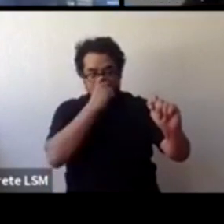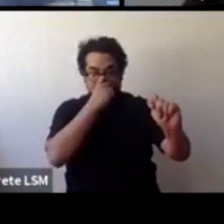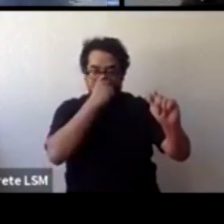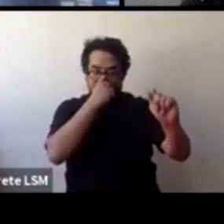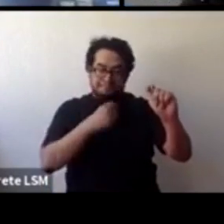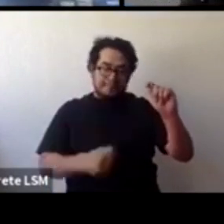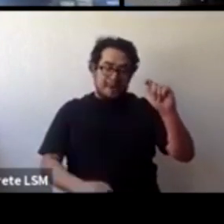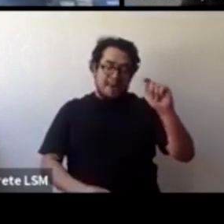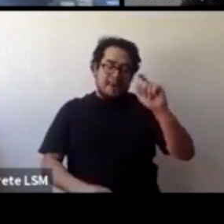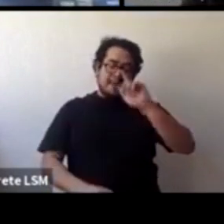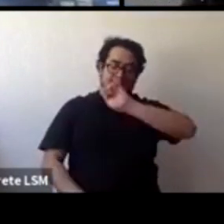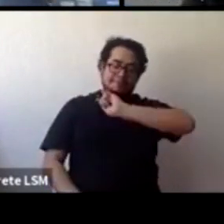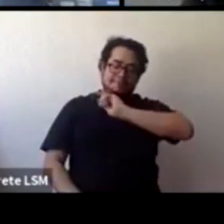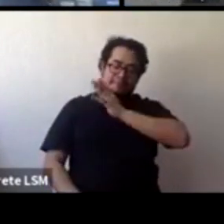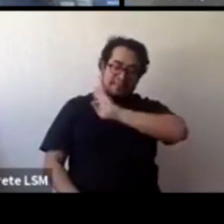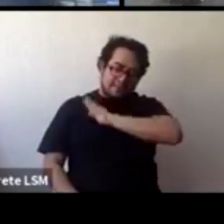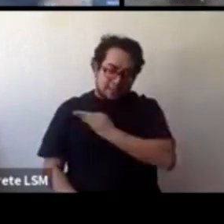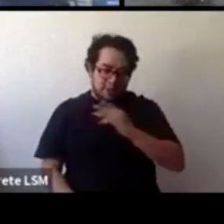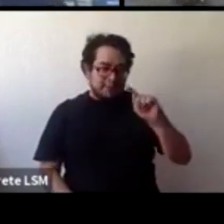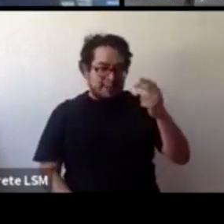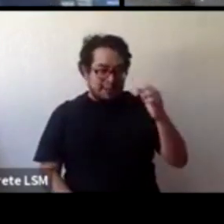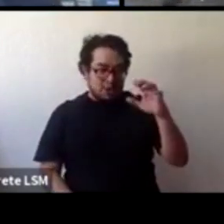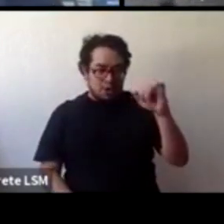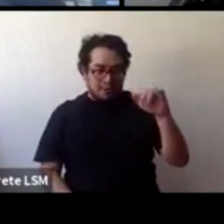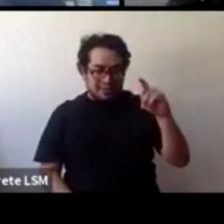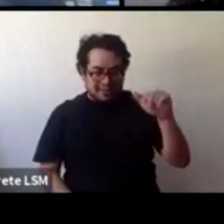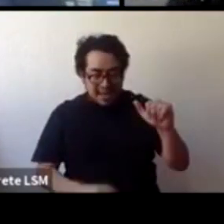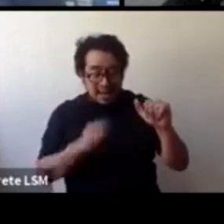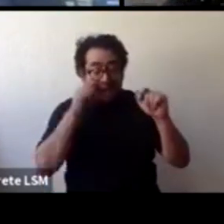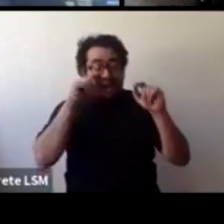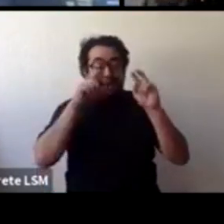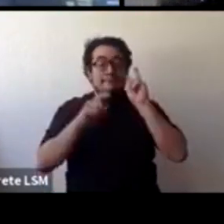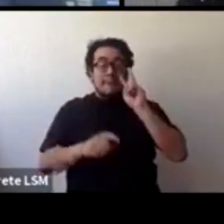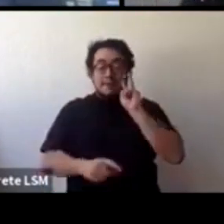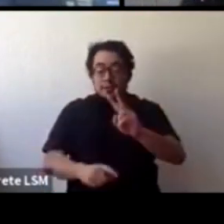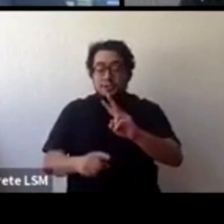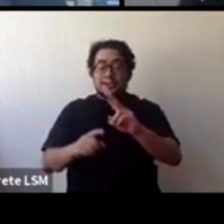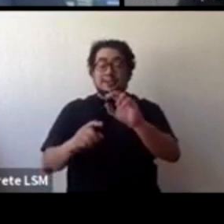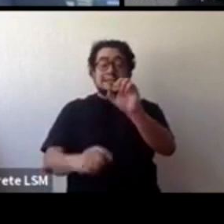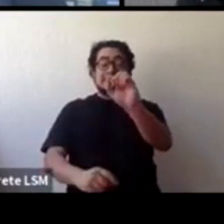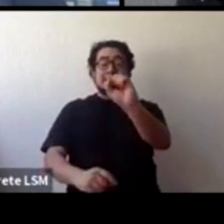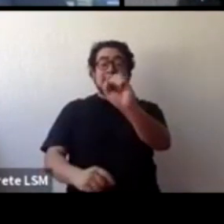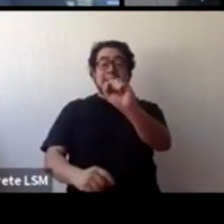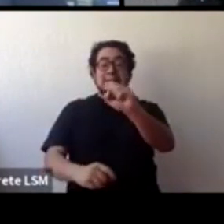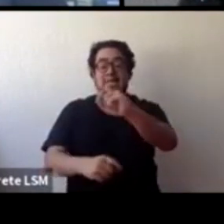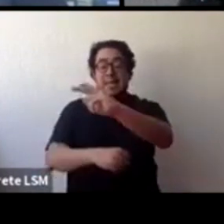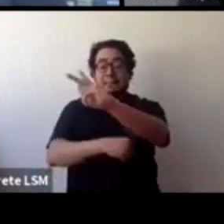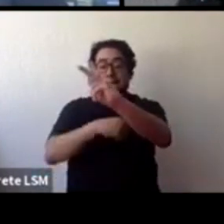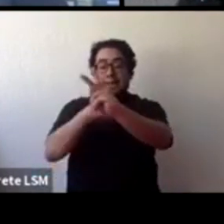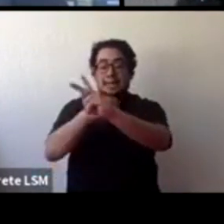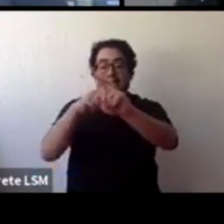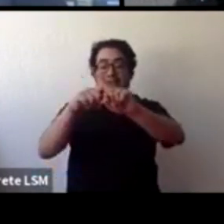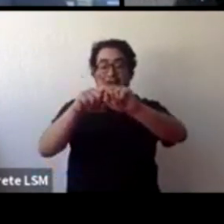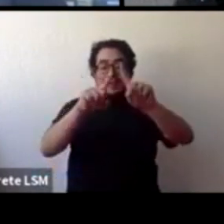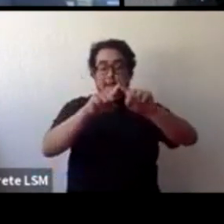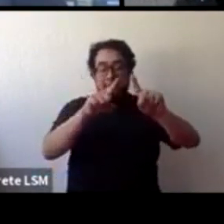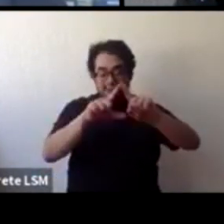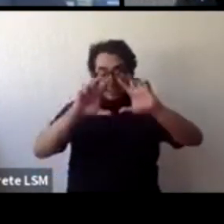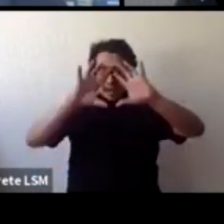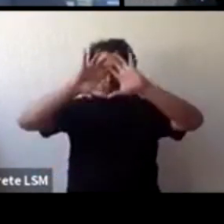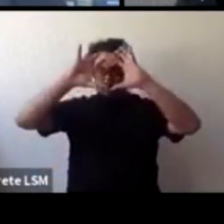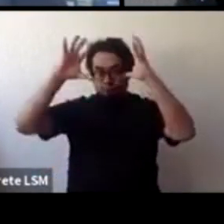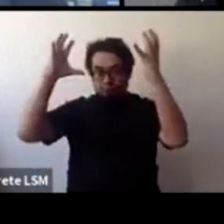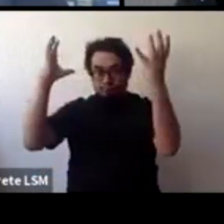hicimos un trabajo donde miramos a 60 países diferentes y miramos, hicimos un índice que se llama